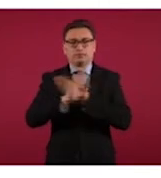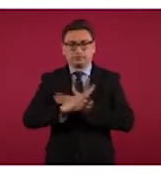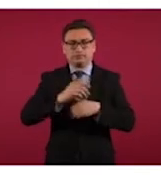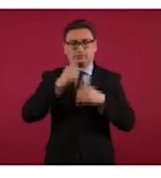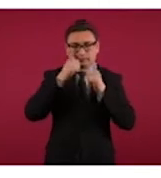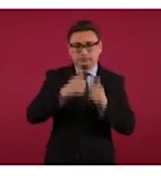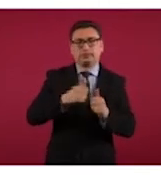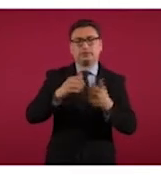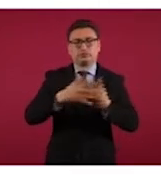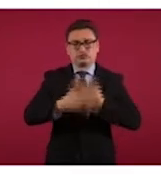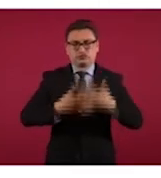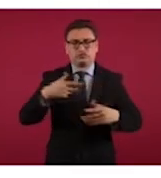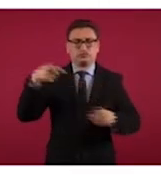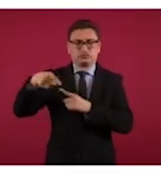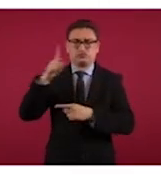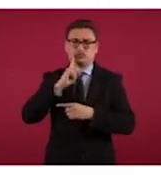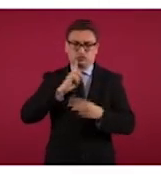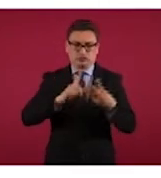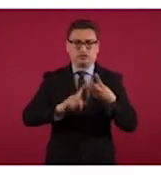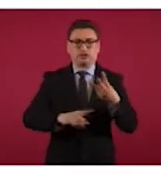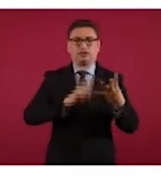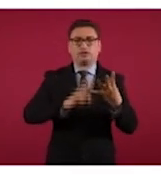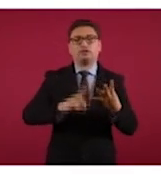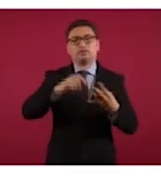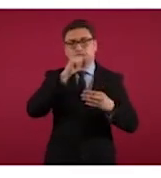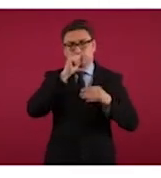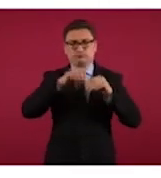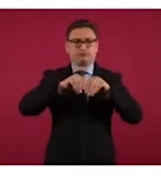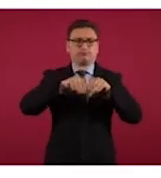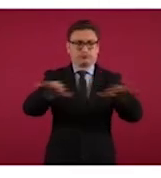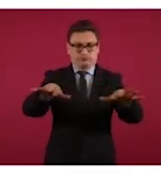violencia contra las mujeres y las campañas de difusión.